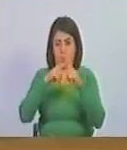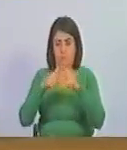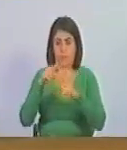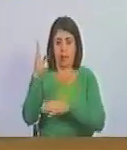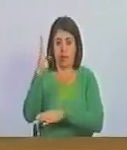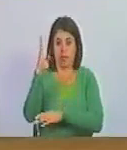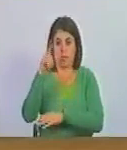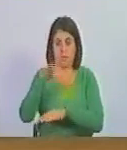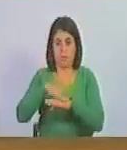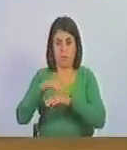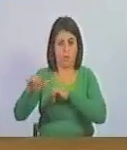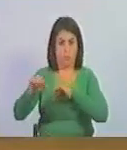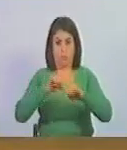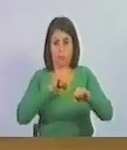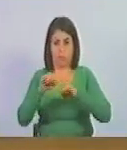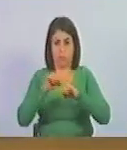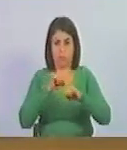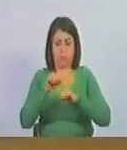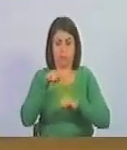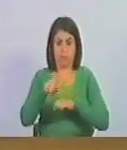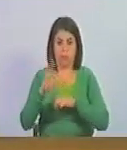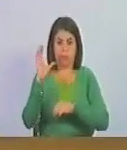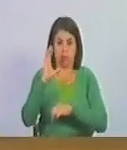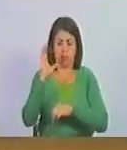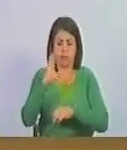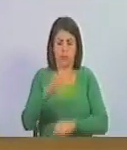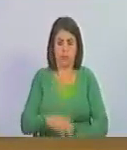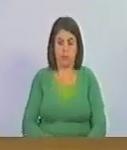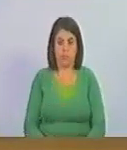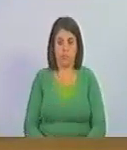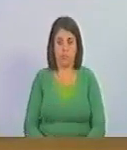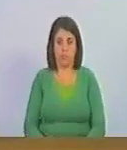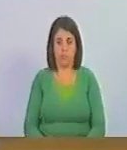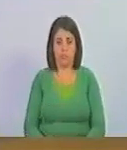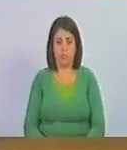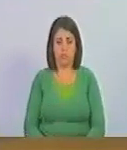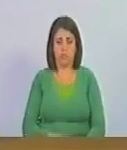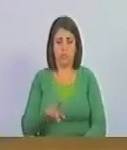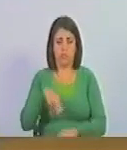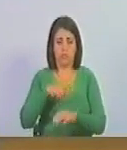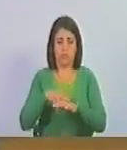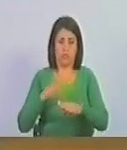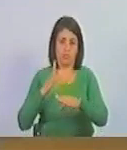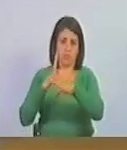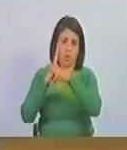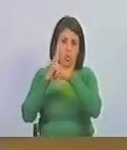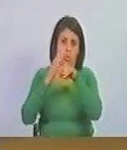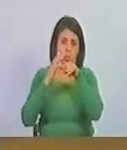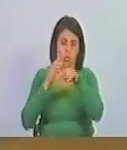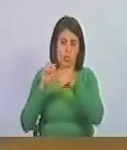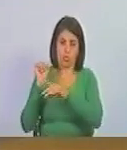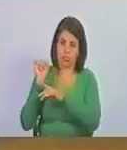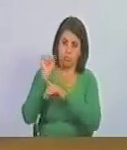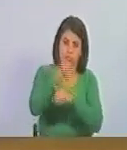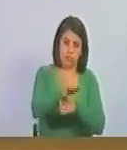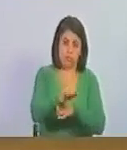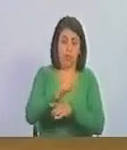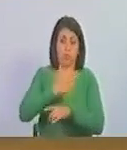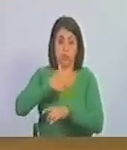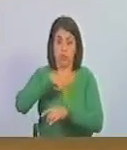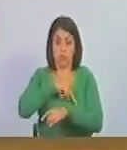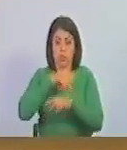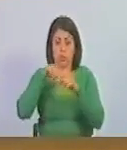a raíz del terremoto de Caracas. Si la naturaleza se opone, lucharemos contra ella,